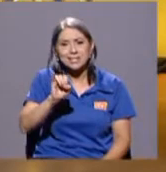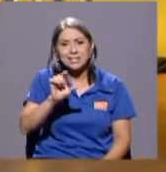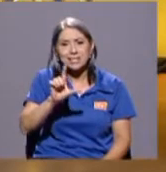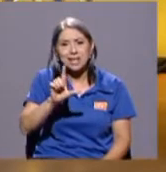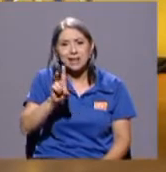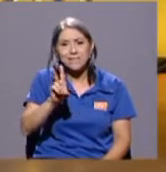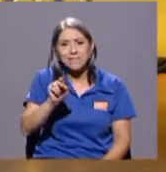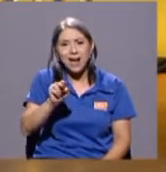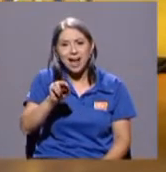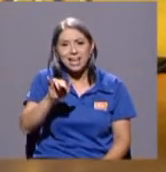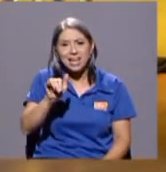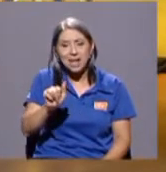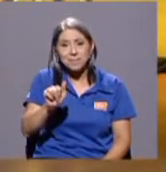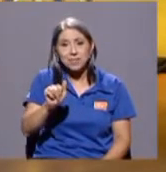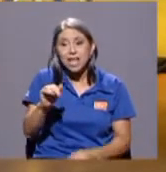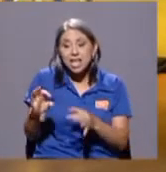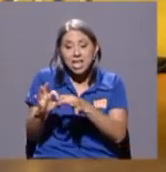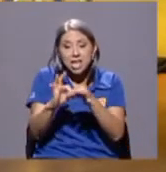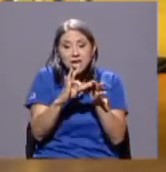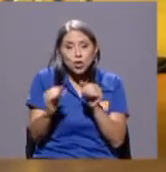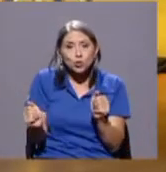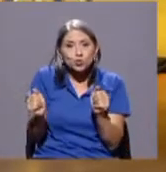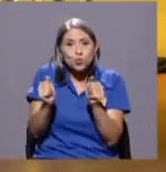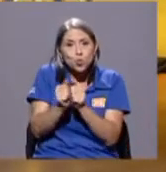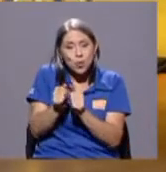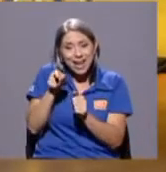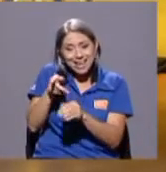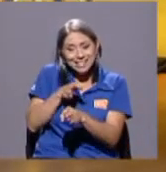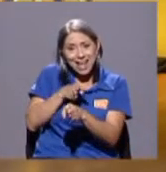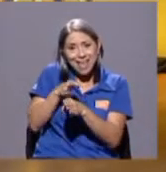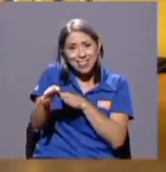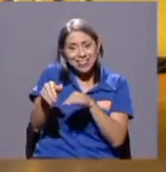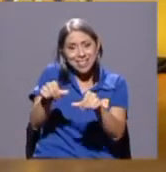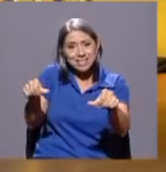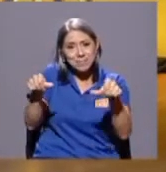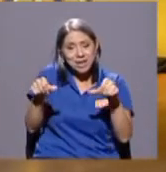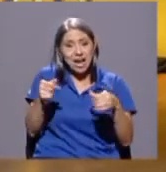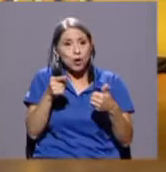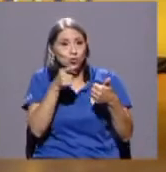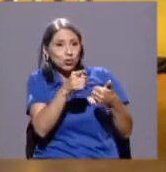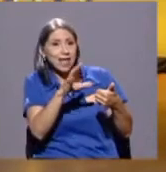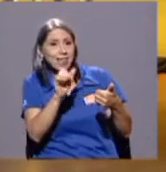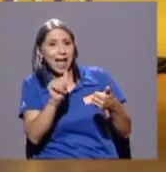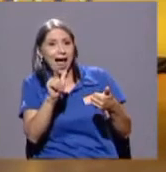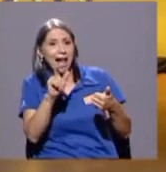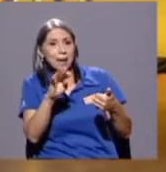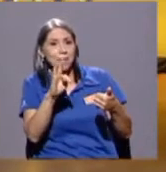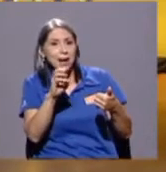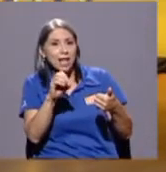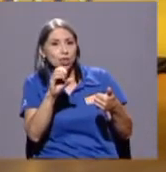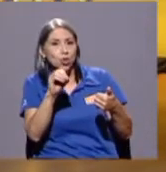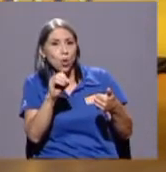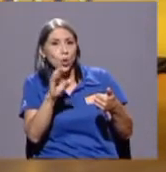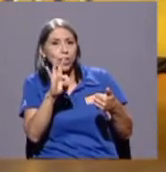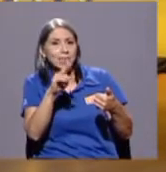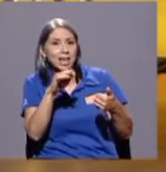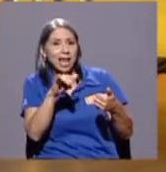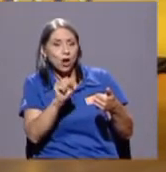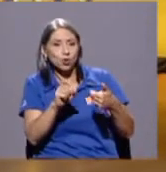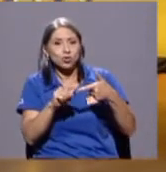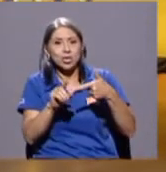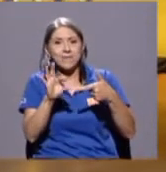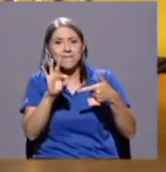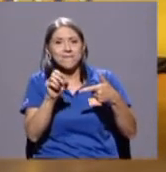la que ustedes, don Alberto Trejos y don Fernando Naranjo, brillan con tanta